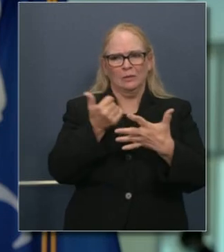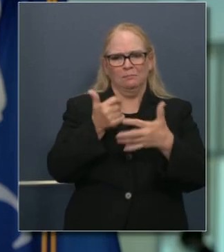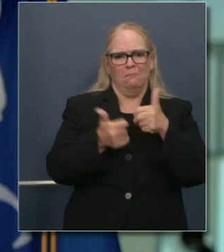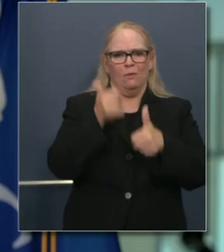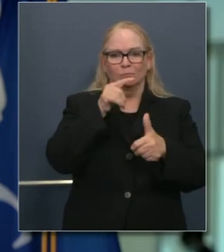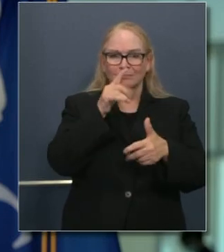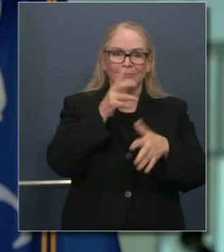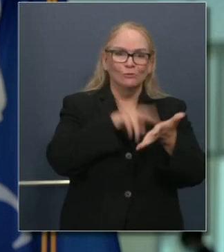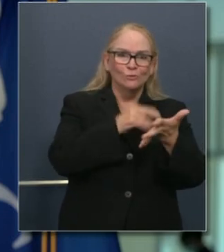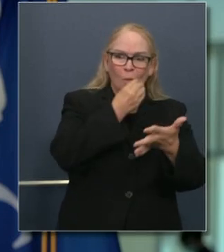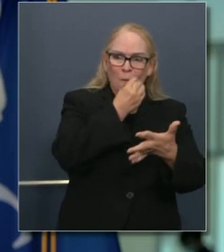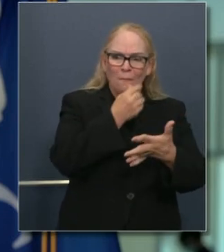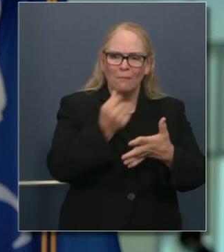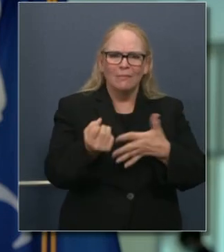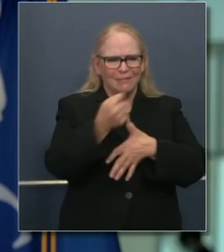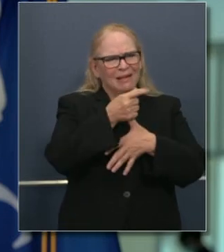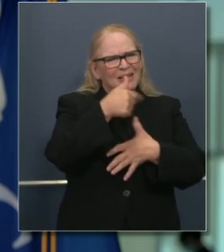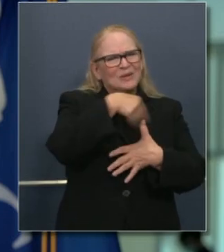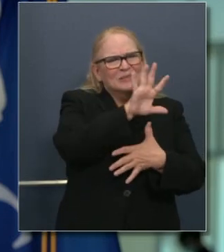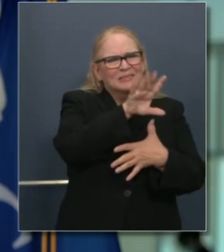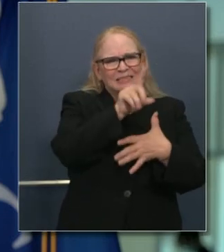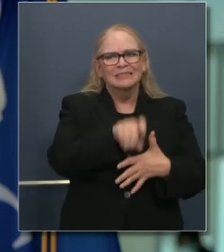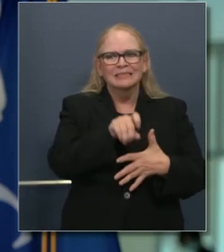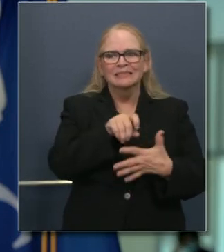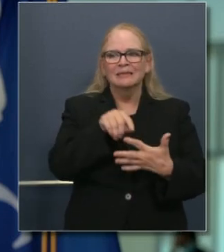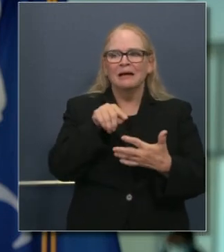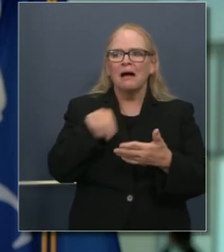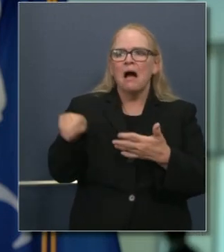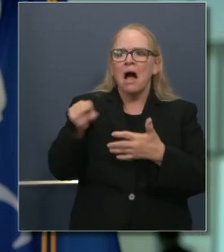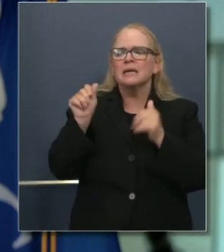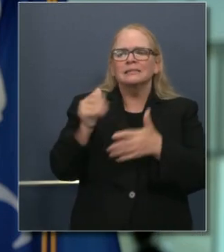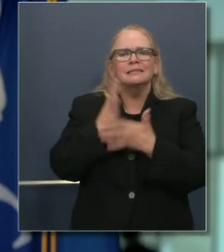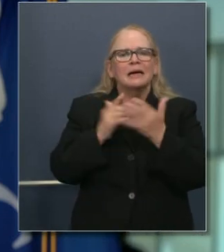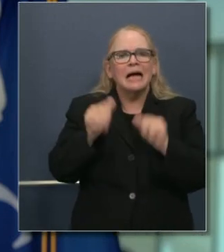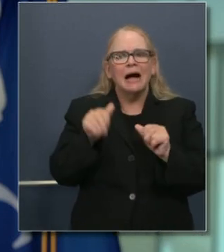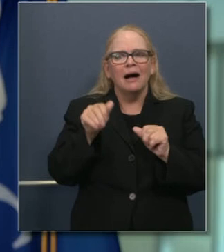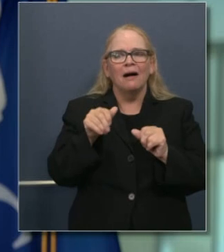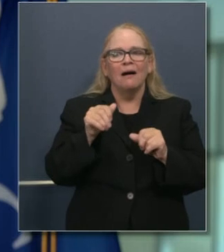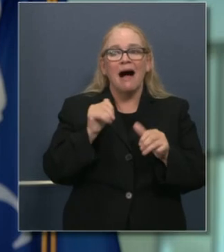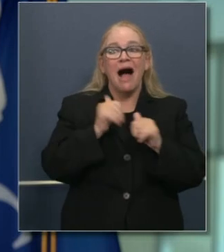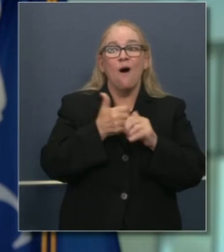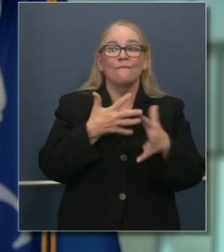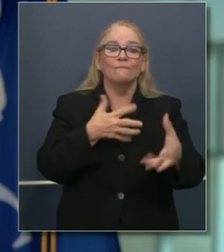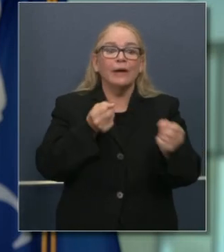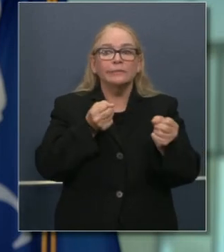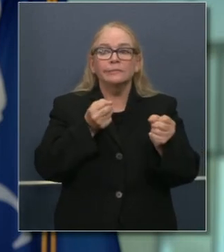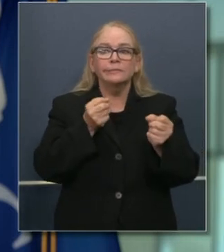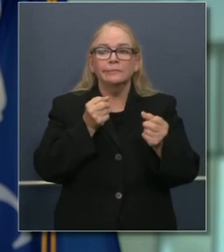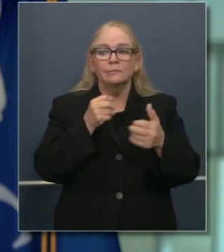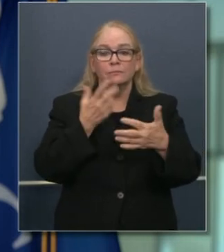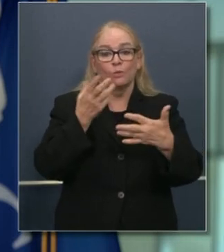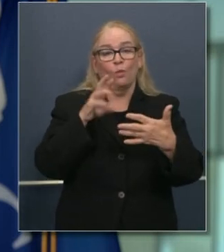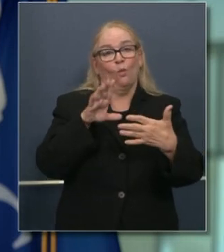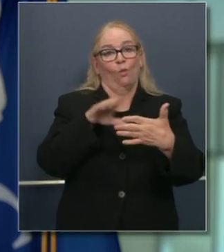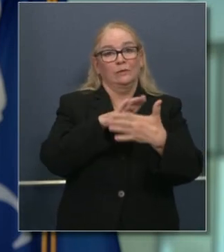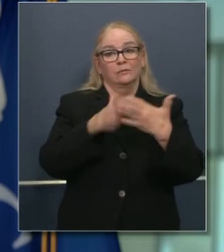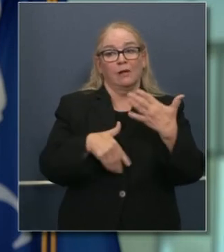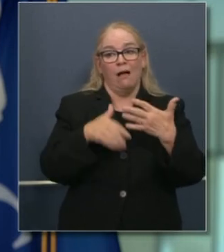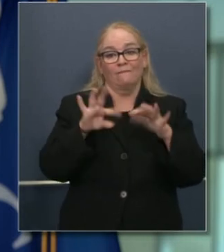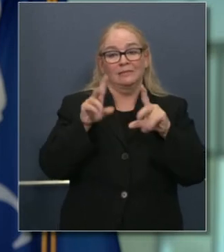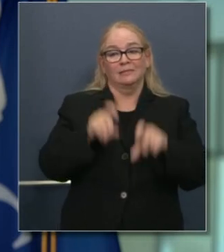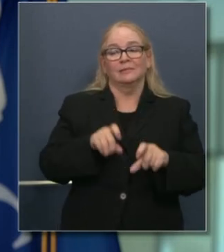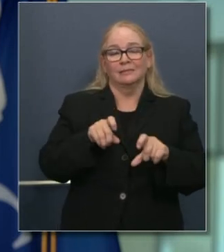prueba primero y asegurarnos de que esté disponible. Respecto a los resultados, tenemos conversaciones